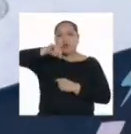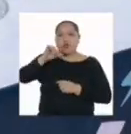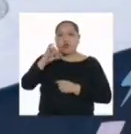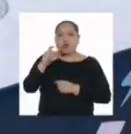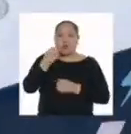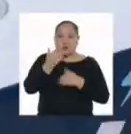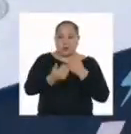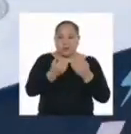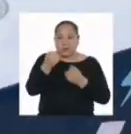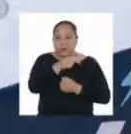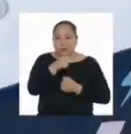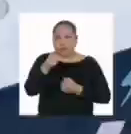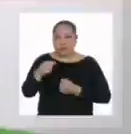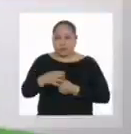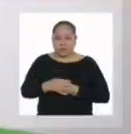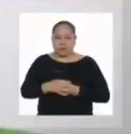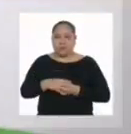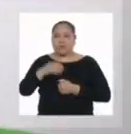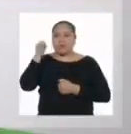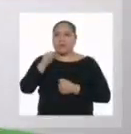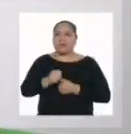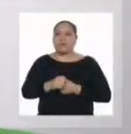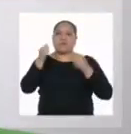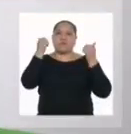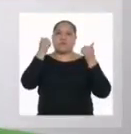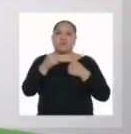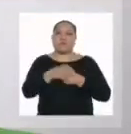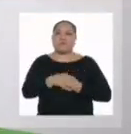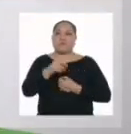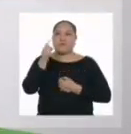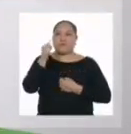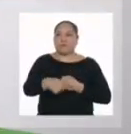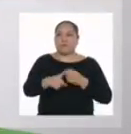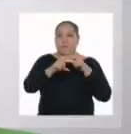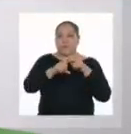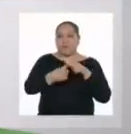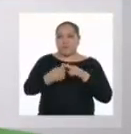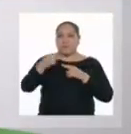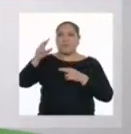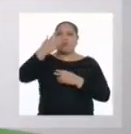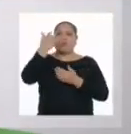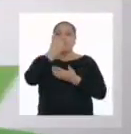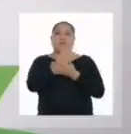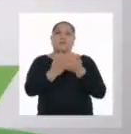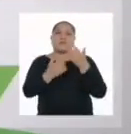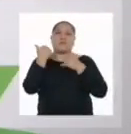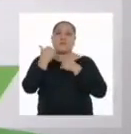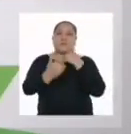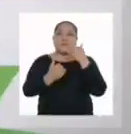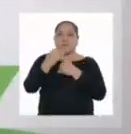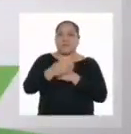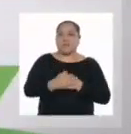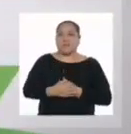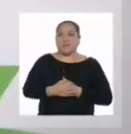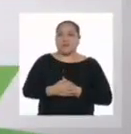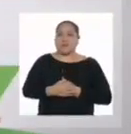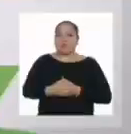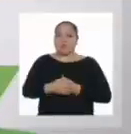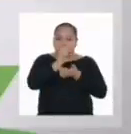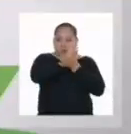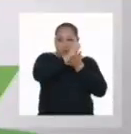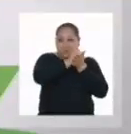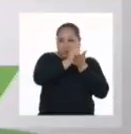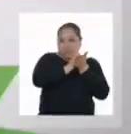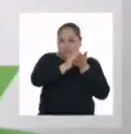yodo en este proceso. Sí, por fin. Aquí inicia el tercer paso del proceso, la generación y